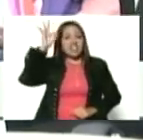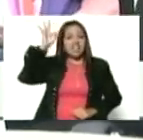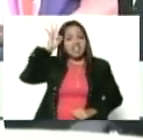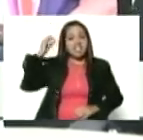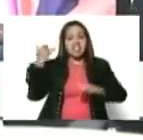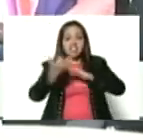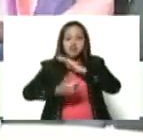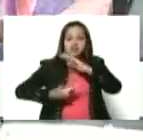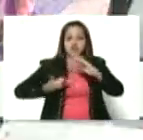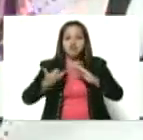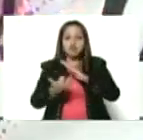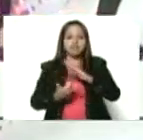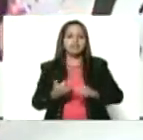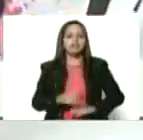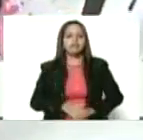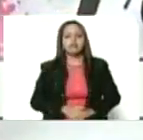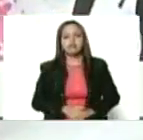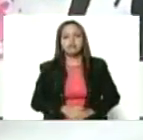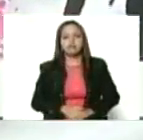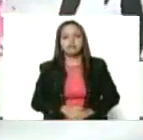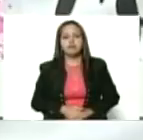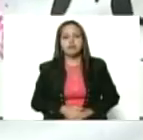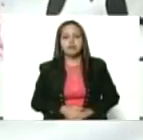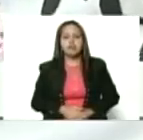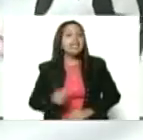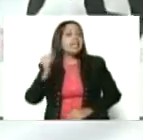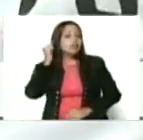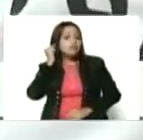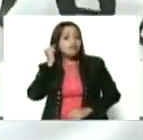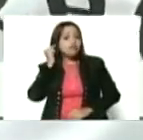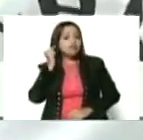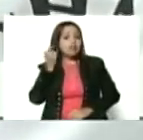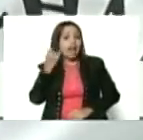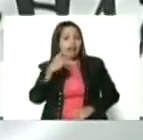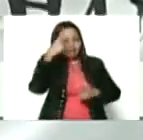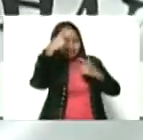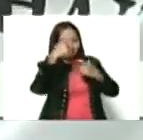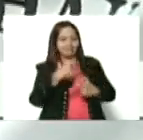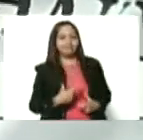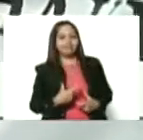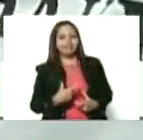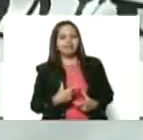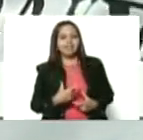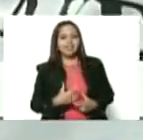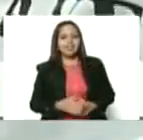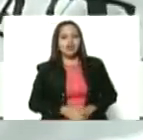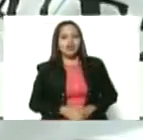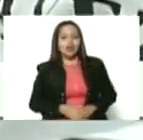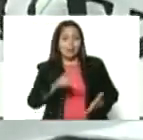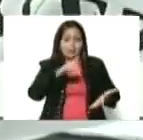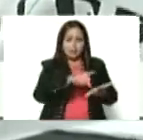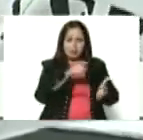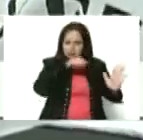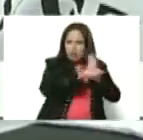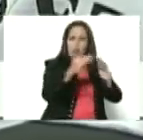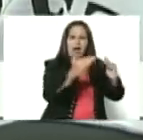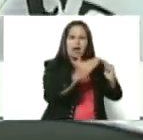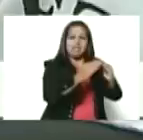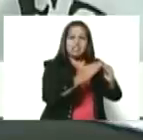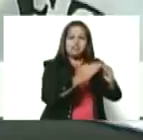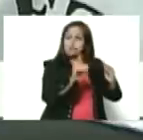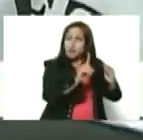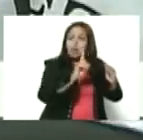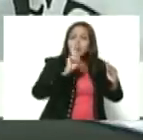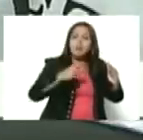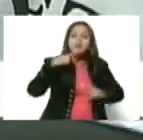instituciones, presidente, y la mujer se convierte no solamente en un actor doméstico, sino que es un actor político,